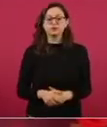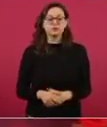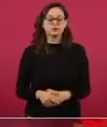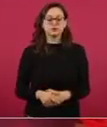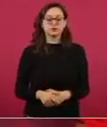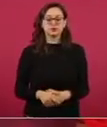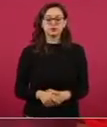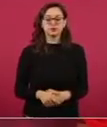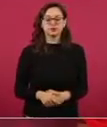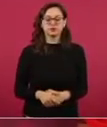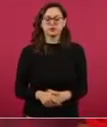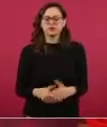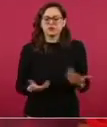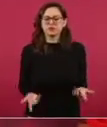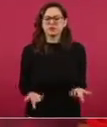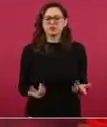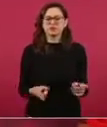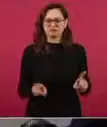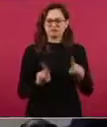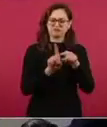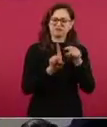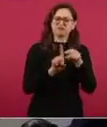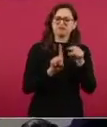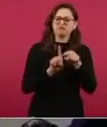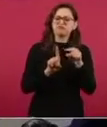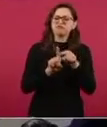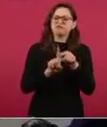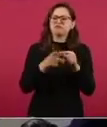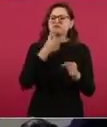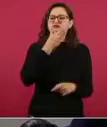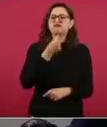¿Y qué decía Goebbels?